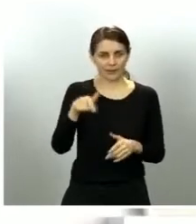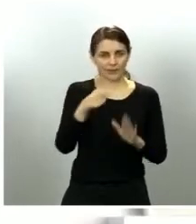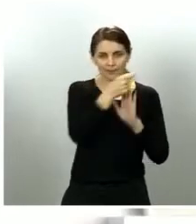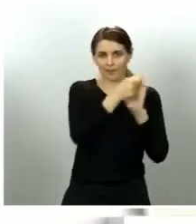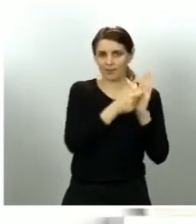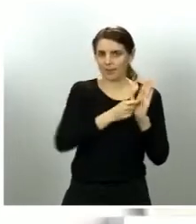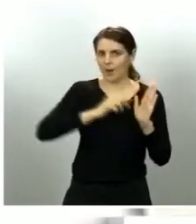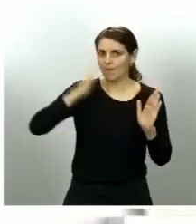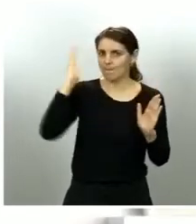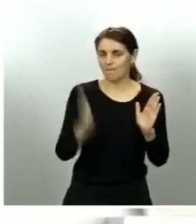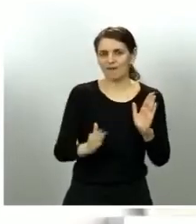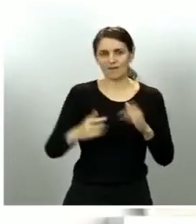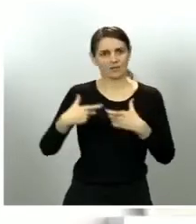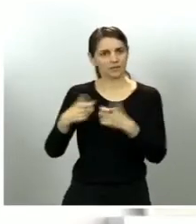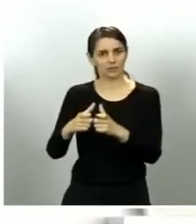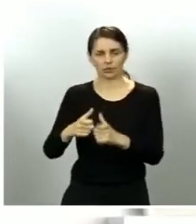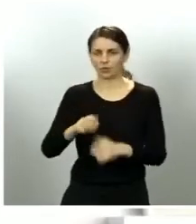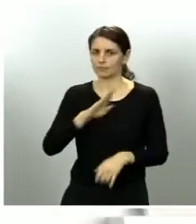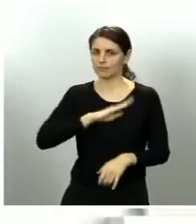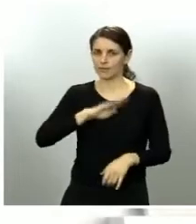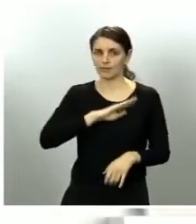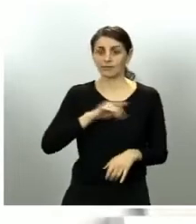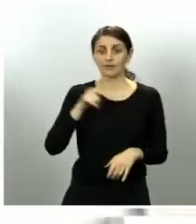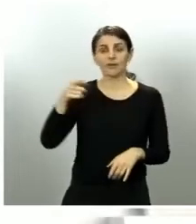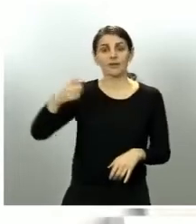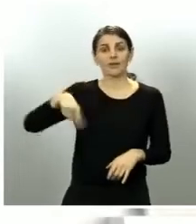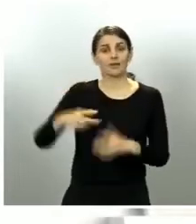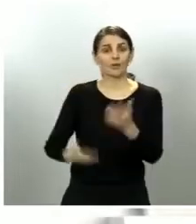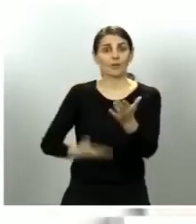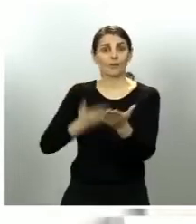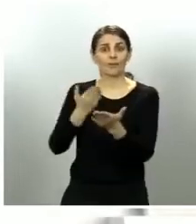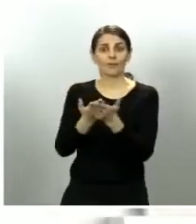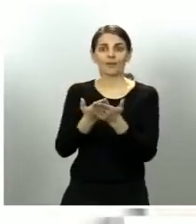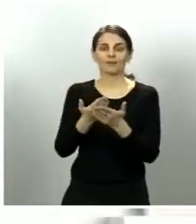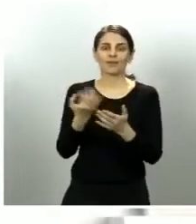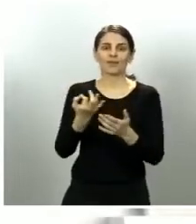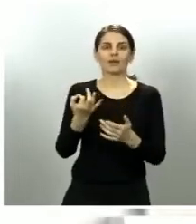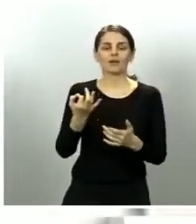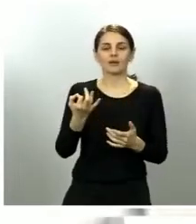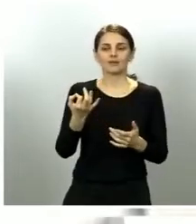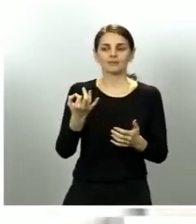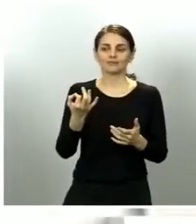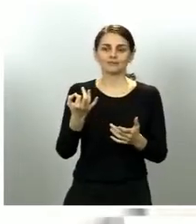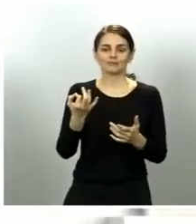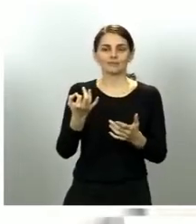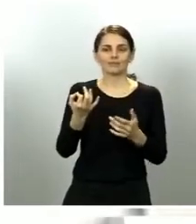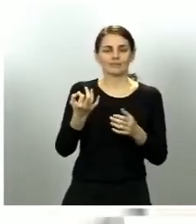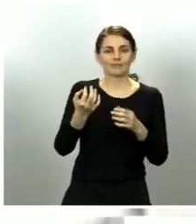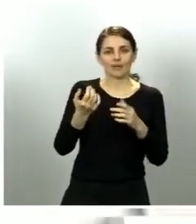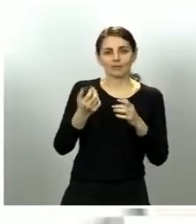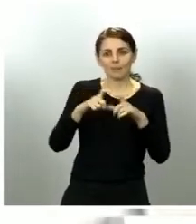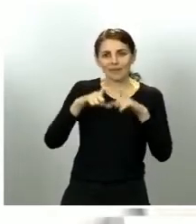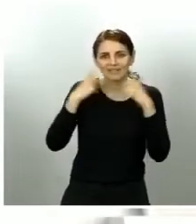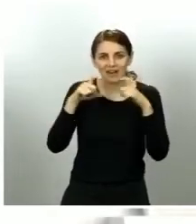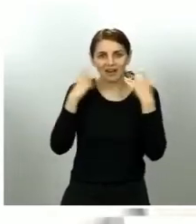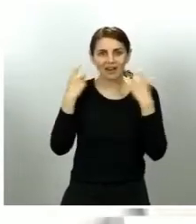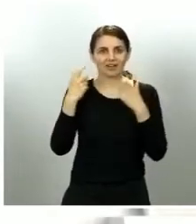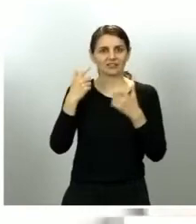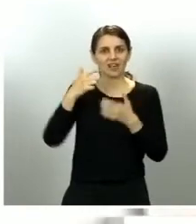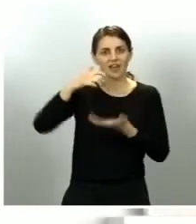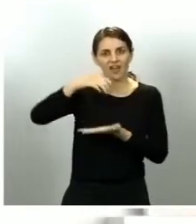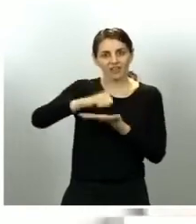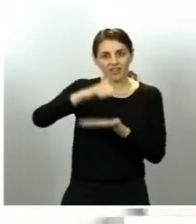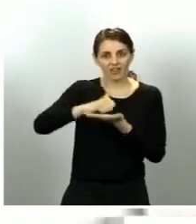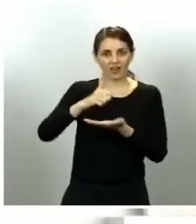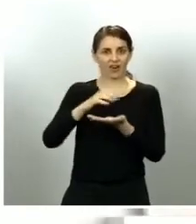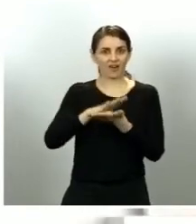de EPIs y geles de hidrogeles para que los establecimientos puedan retomar su actividad el 4 de mayo